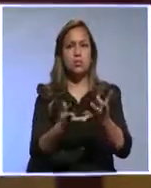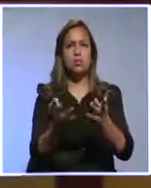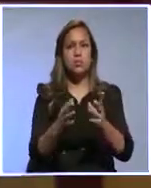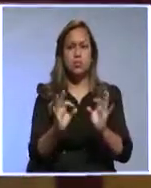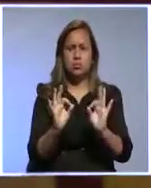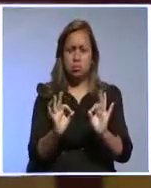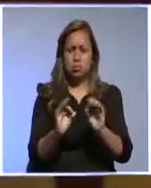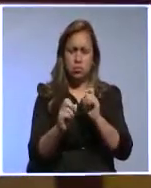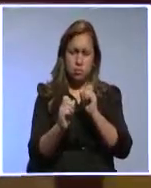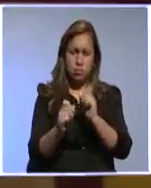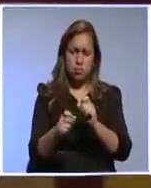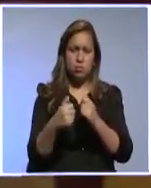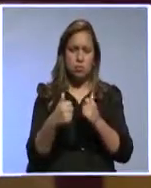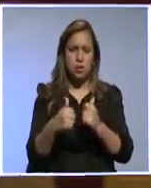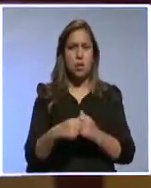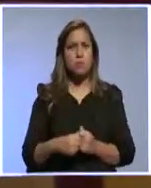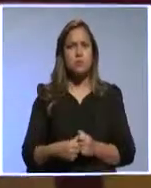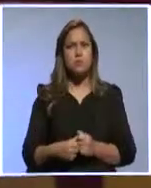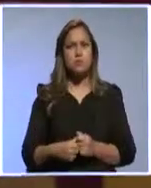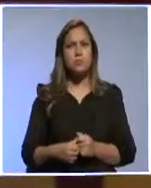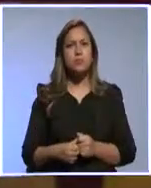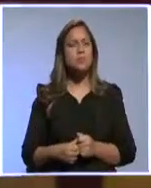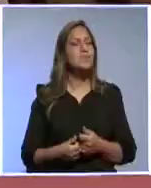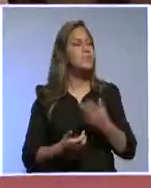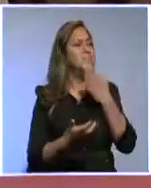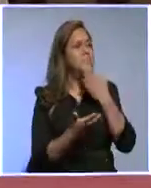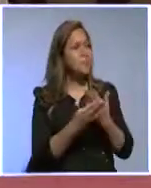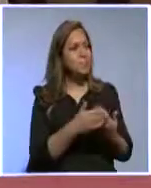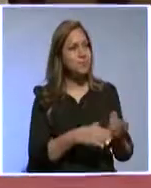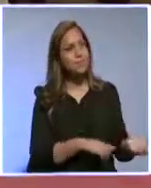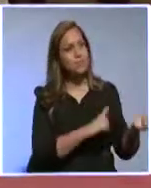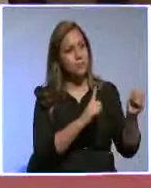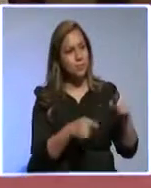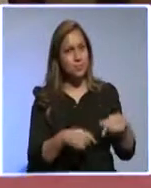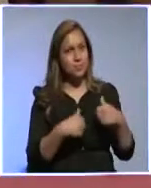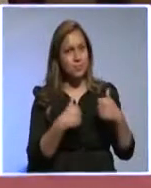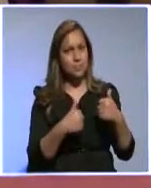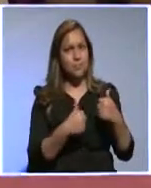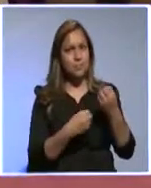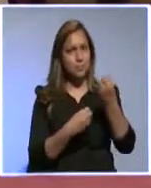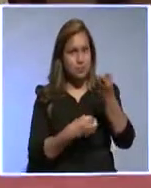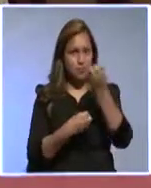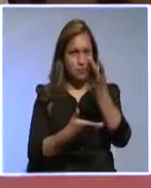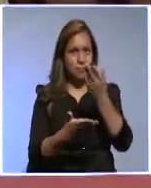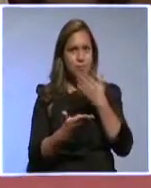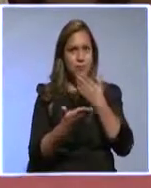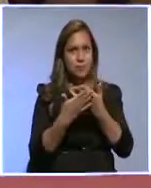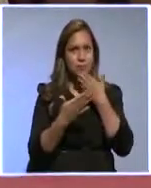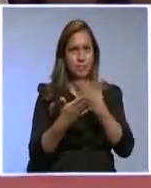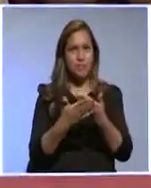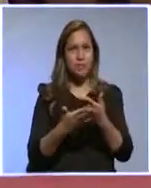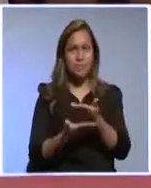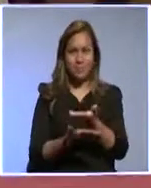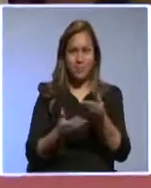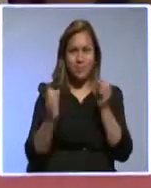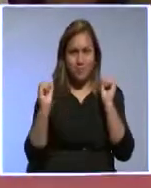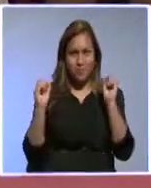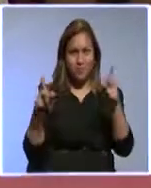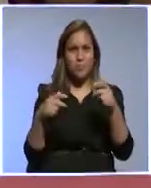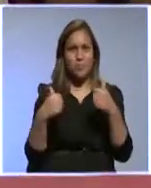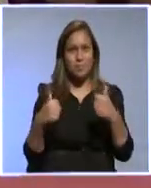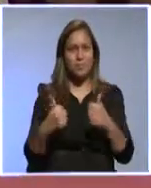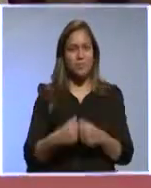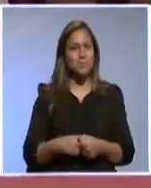diferentes países. Correcto, Edgardo. Muchísimas gracias por habernos acompañado con esta información. a ti y gracias a ustedes por esta oportunidad de